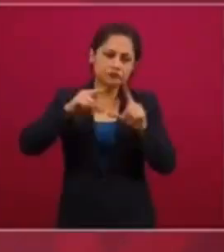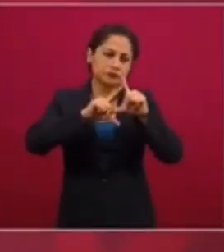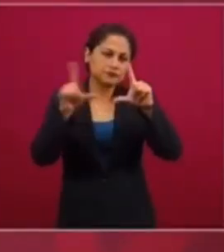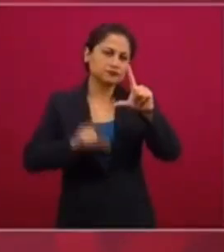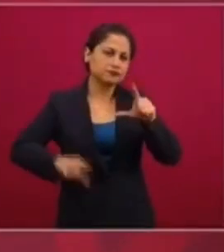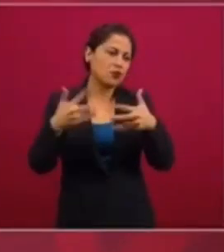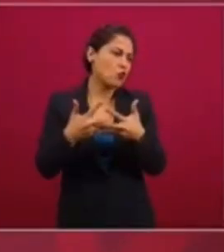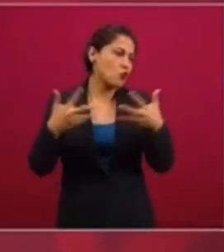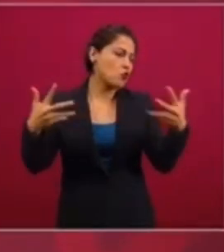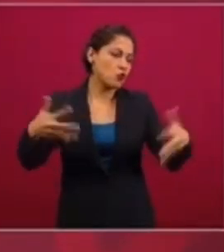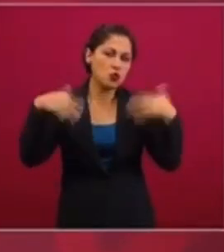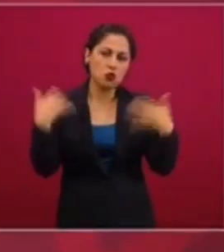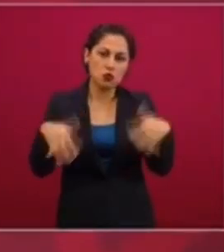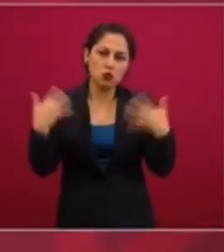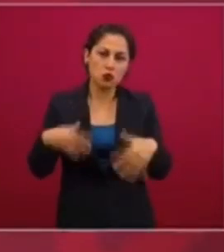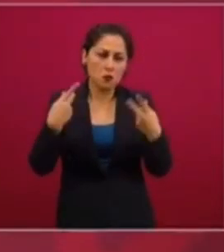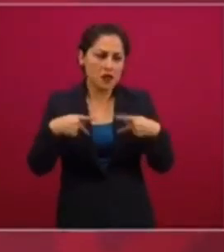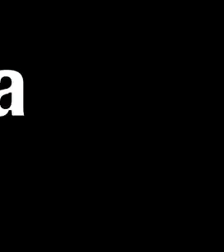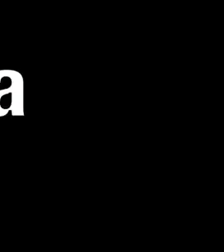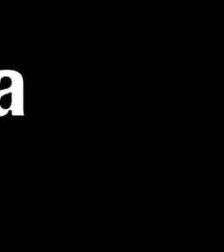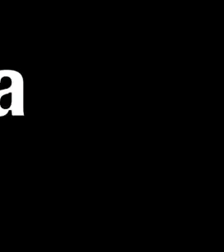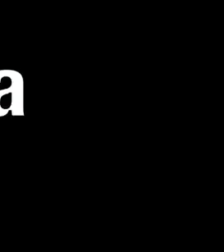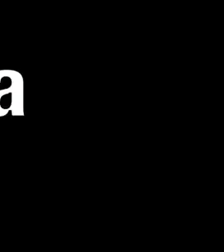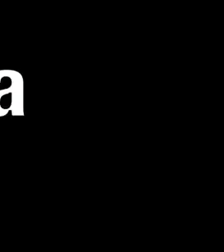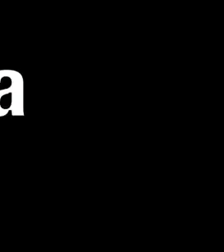Entonces, vamos a salir adelante.